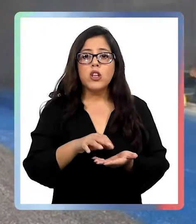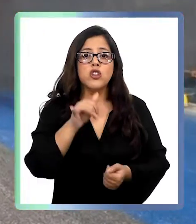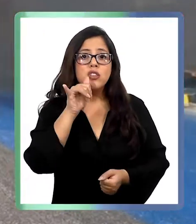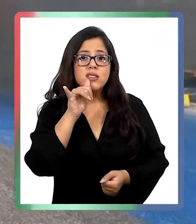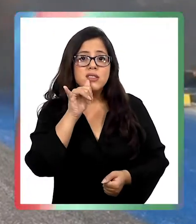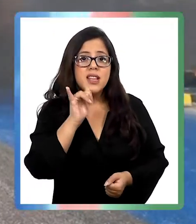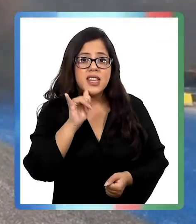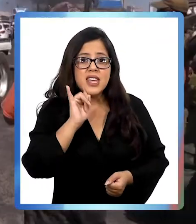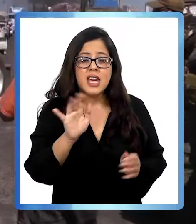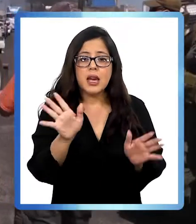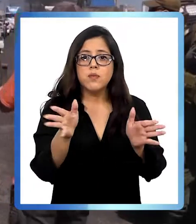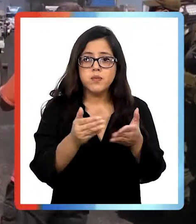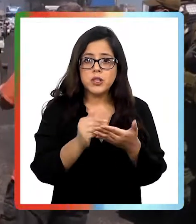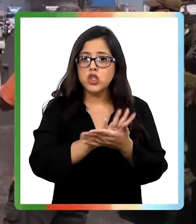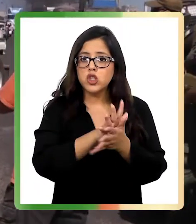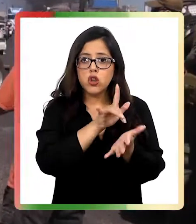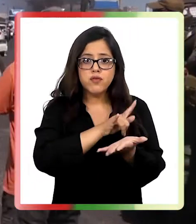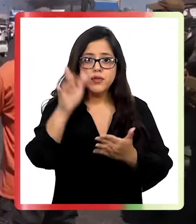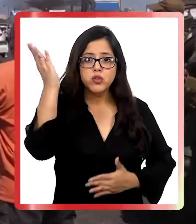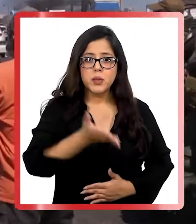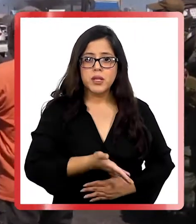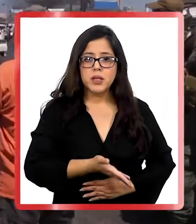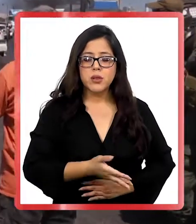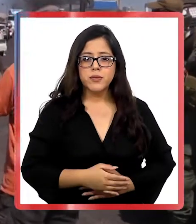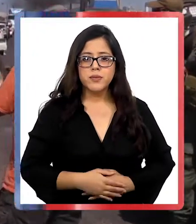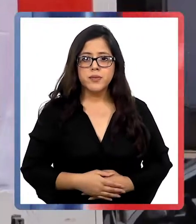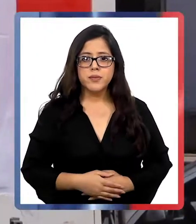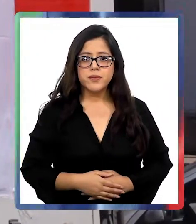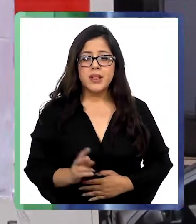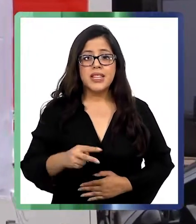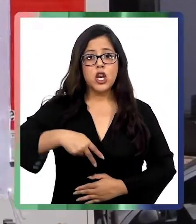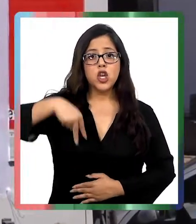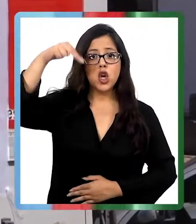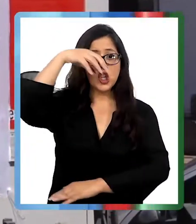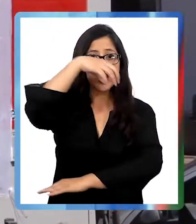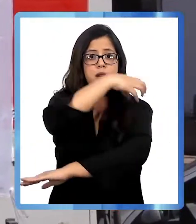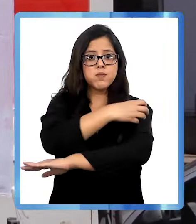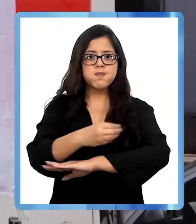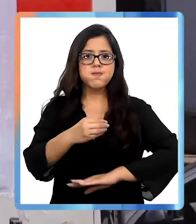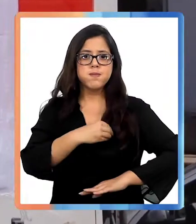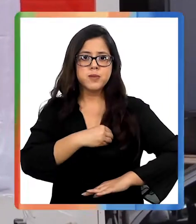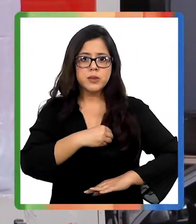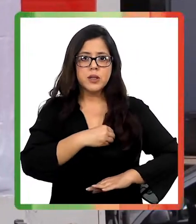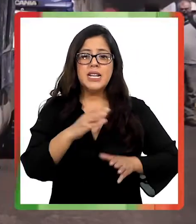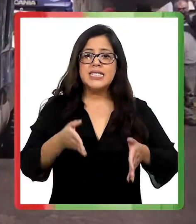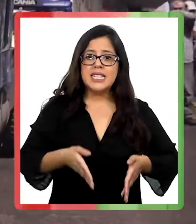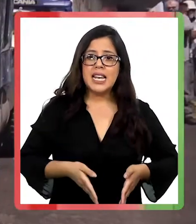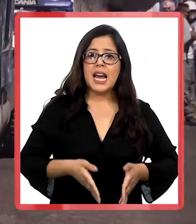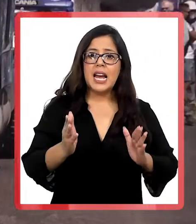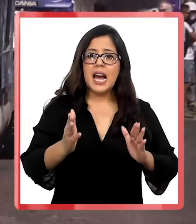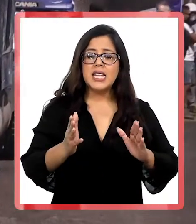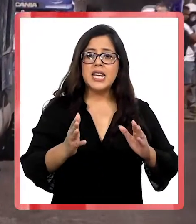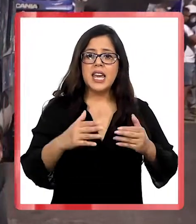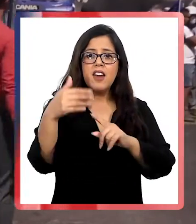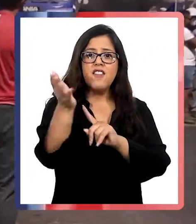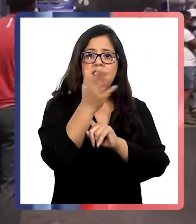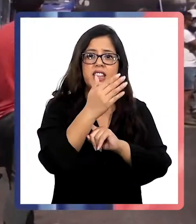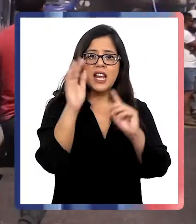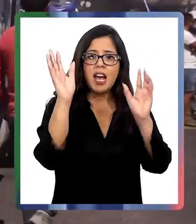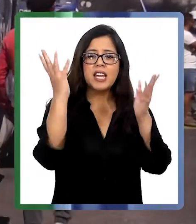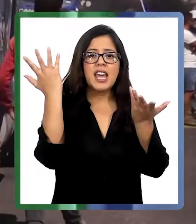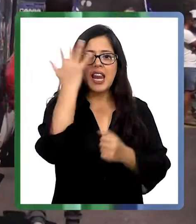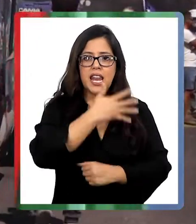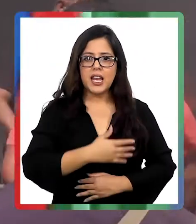cerrar sus operaciones. Todos los vuelos fueron cancelados. El norte está de luto y en las calles aparecieron banderas